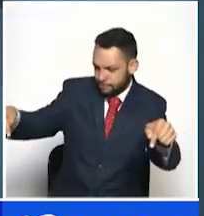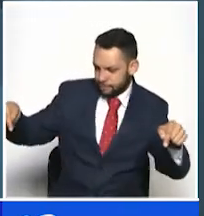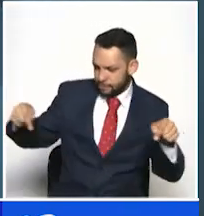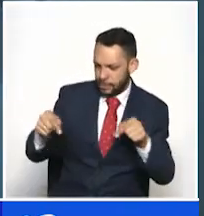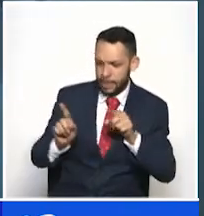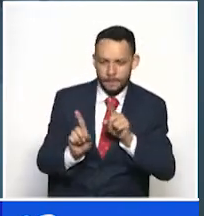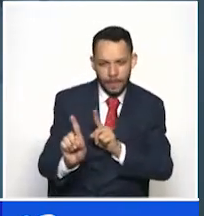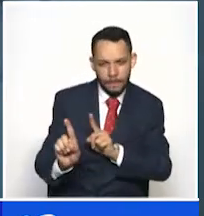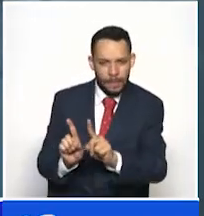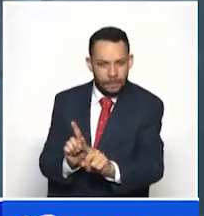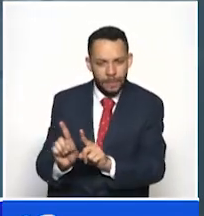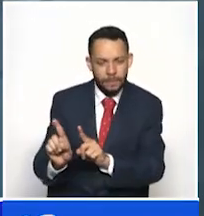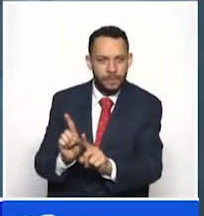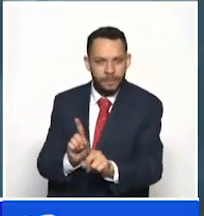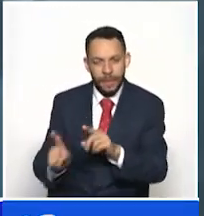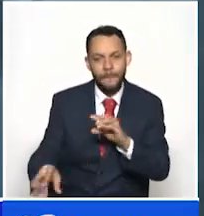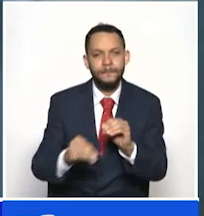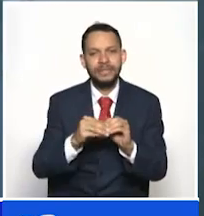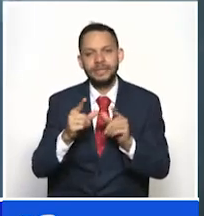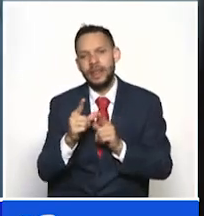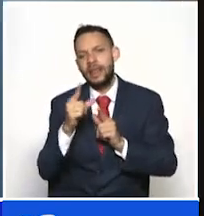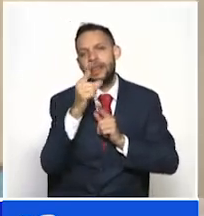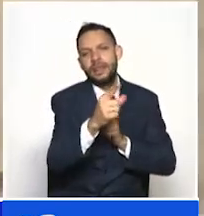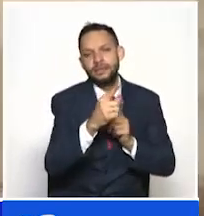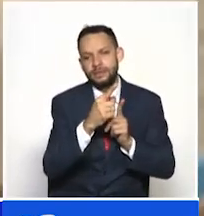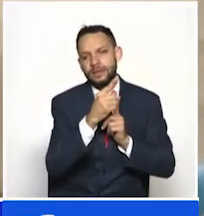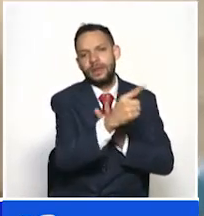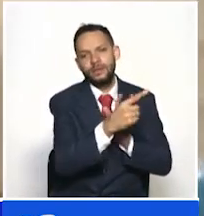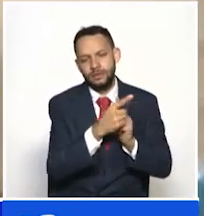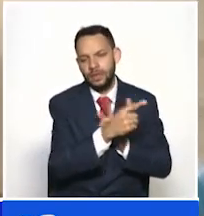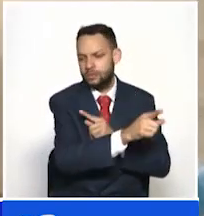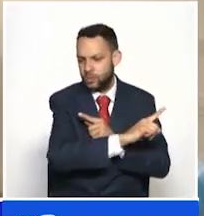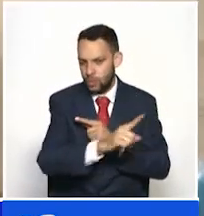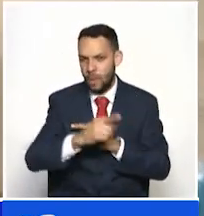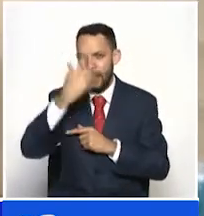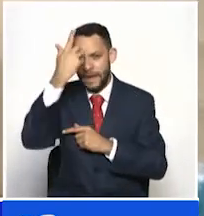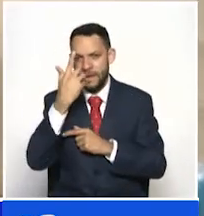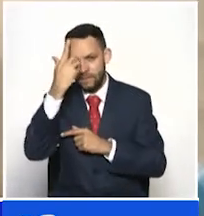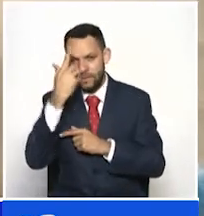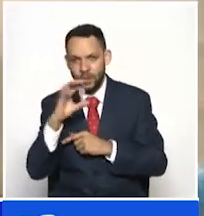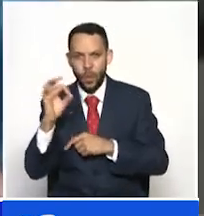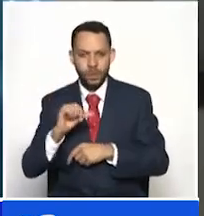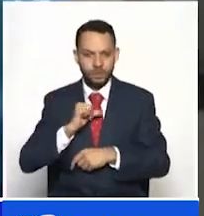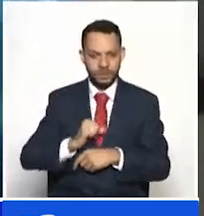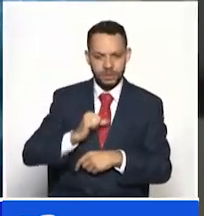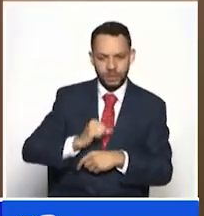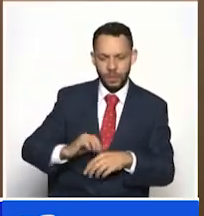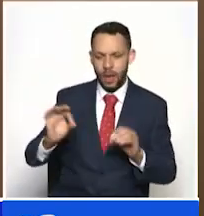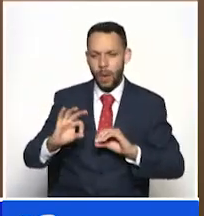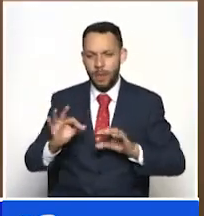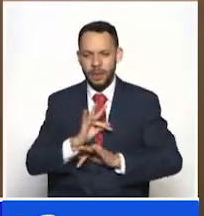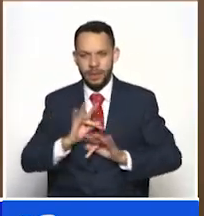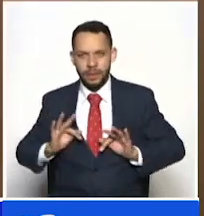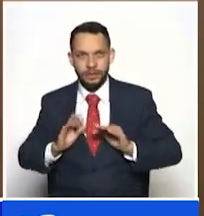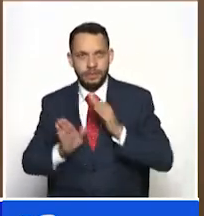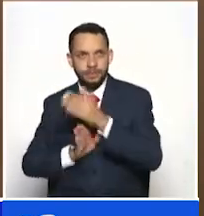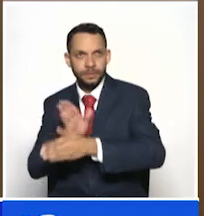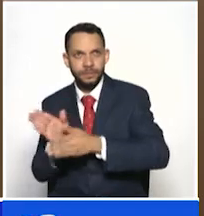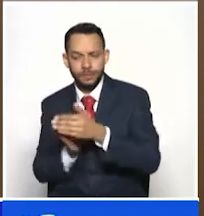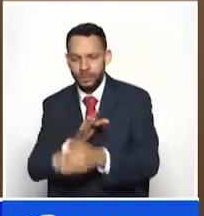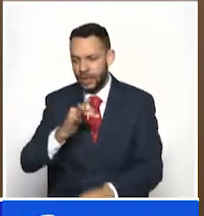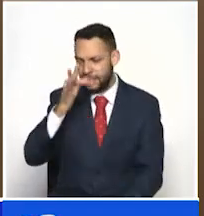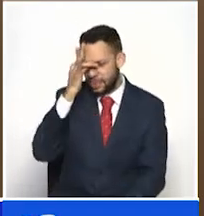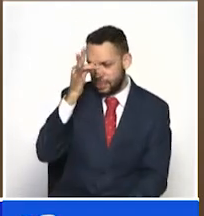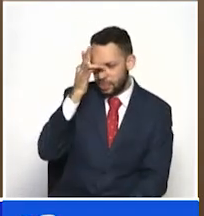población y evitar desplazamiento hacia otras zonas del país para exámenes o procedimientos. Básicamente se trata de una clínica de